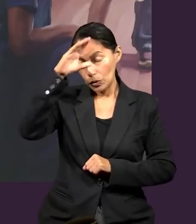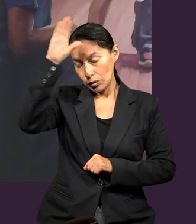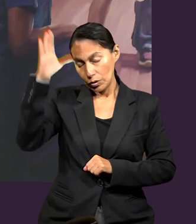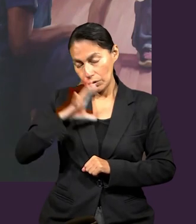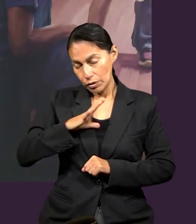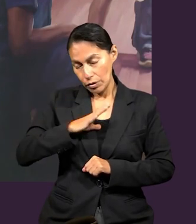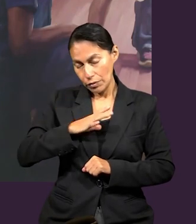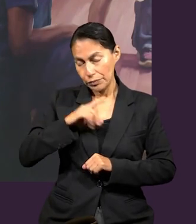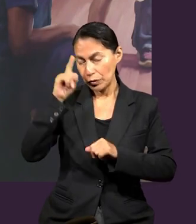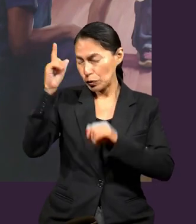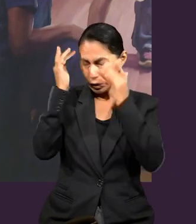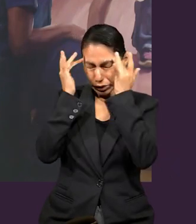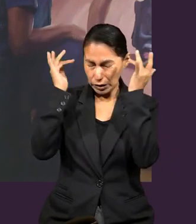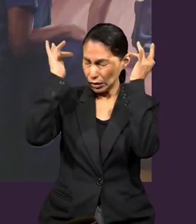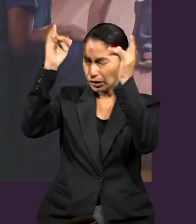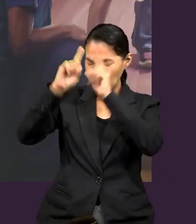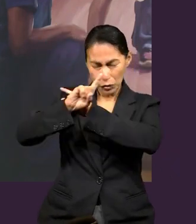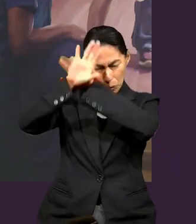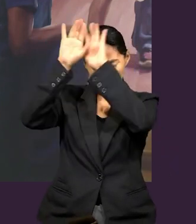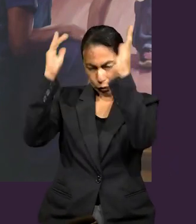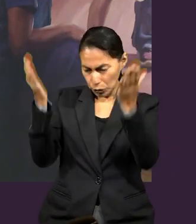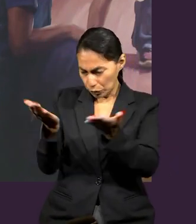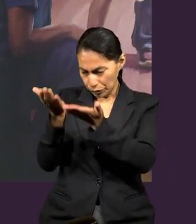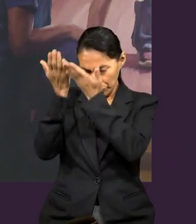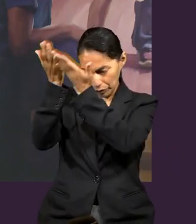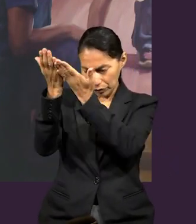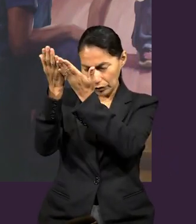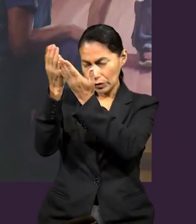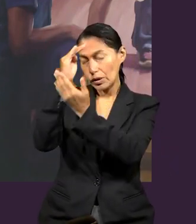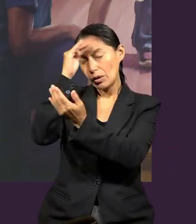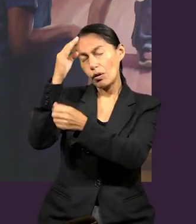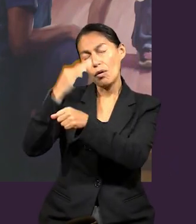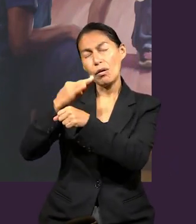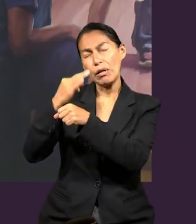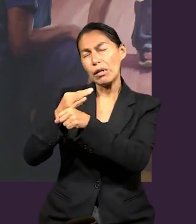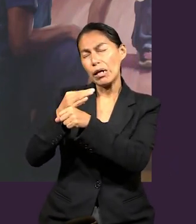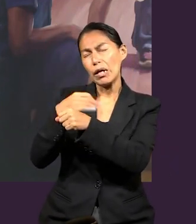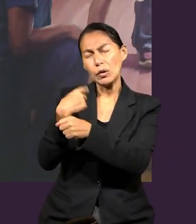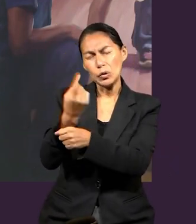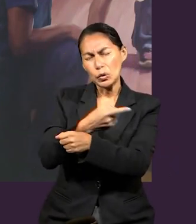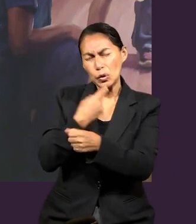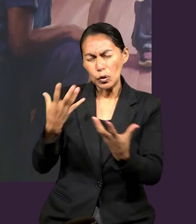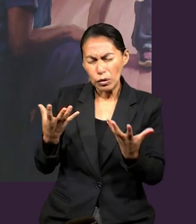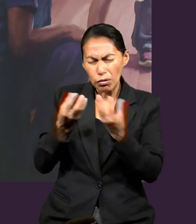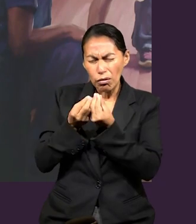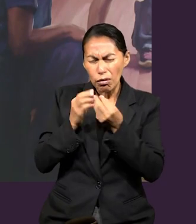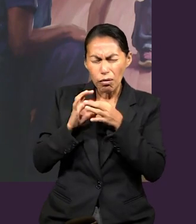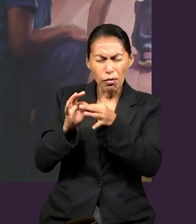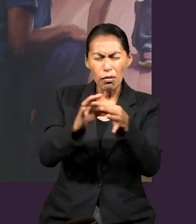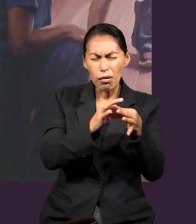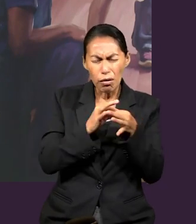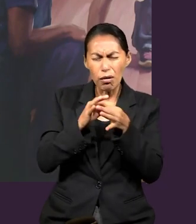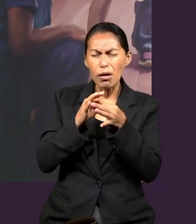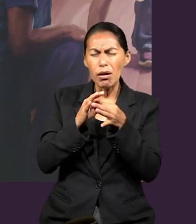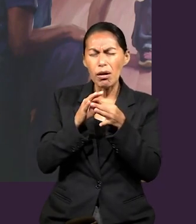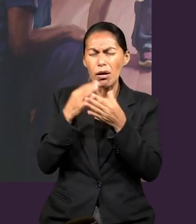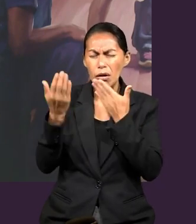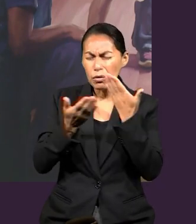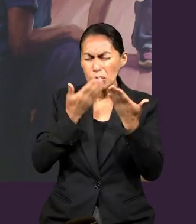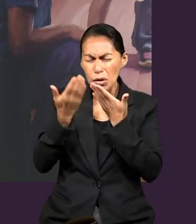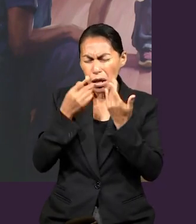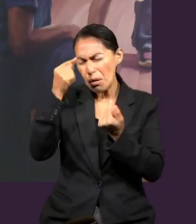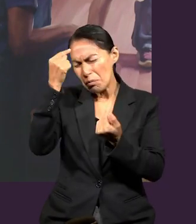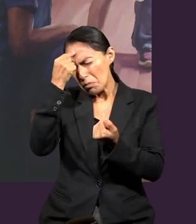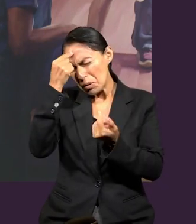estás en el cielo, santificado y glorificado sea tu nombre. Señor, muchas gracias porque nos permites estar aquí reunidos para